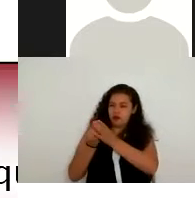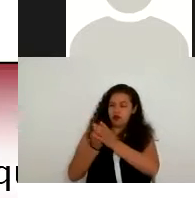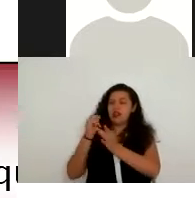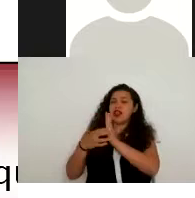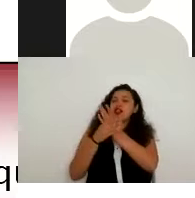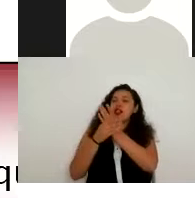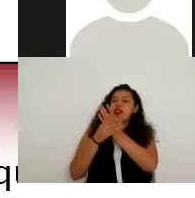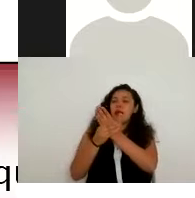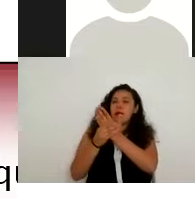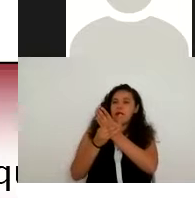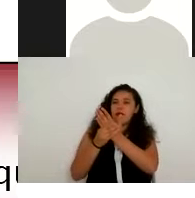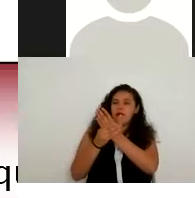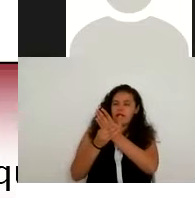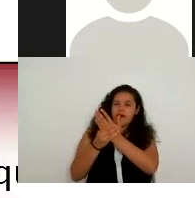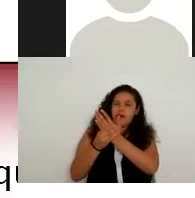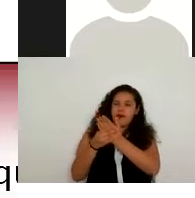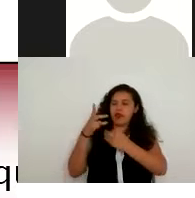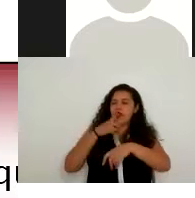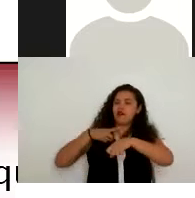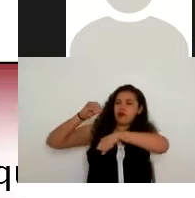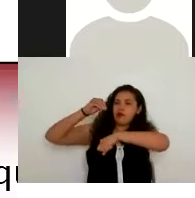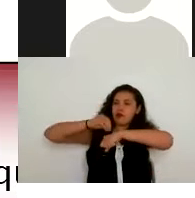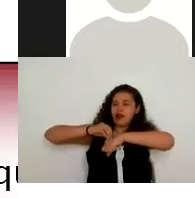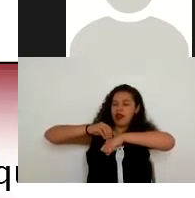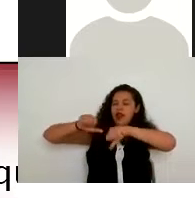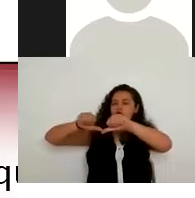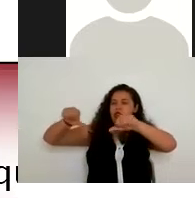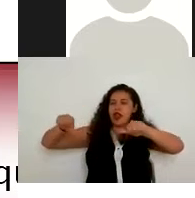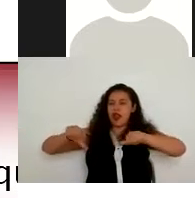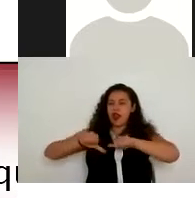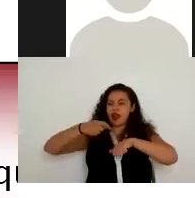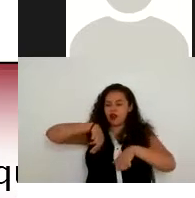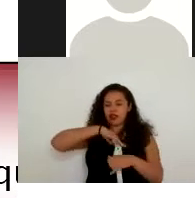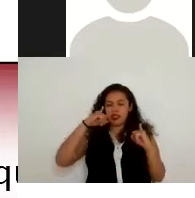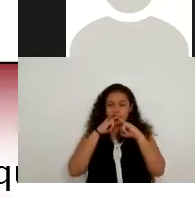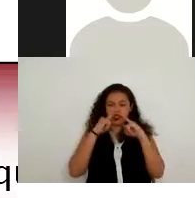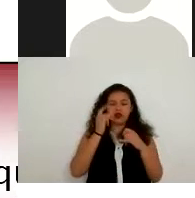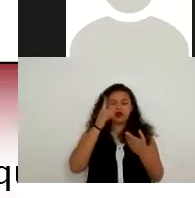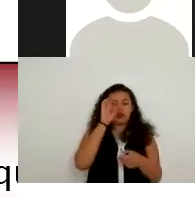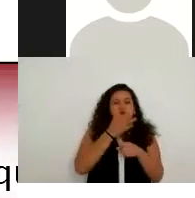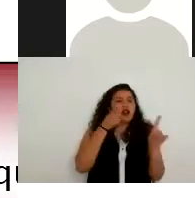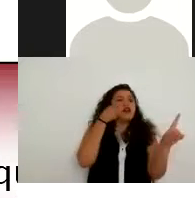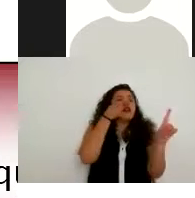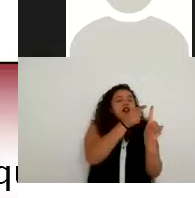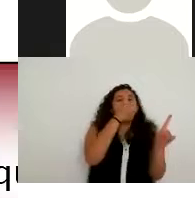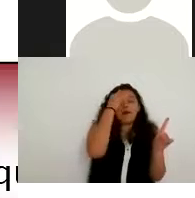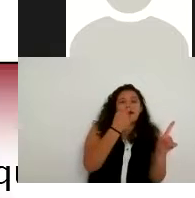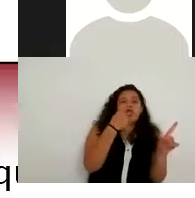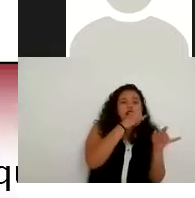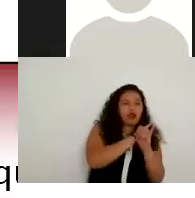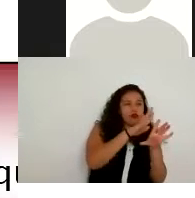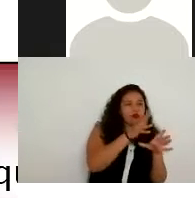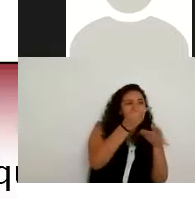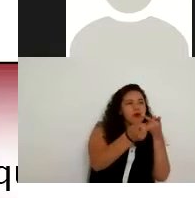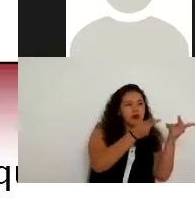o se tiene que establecer en qué área de nuestra institución es que se pueden leer estos derechos o algo que un poquitito más adelante